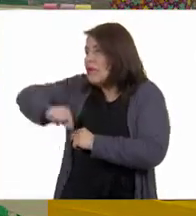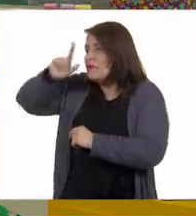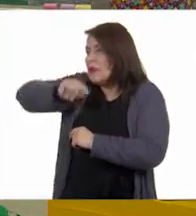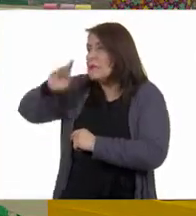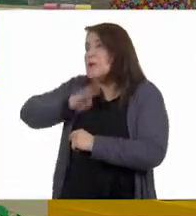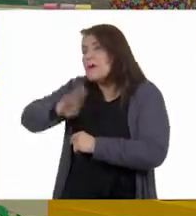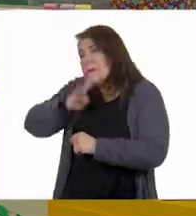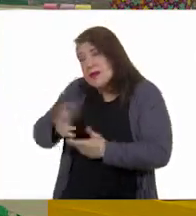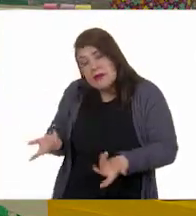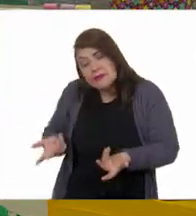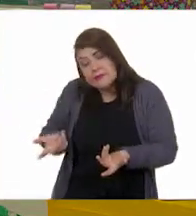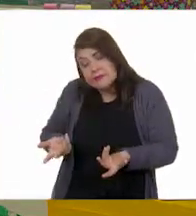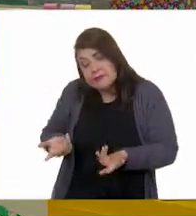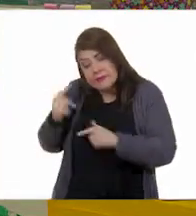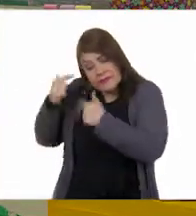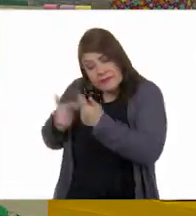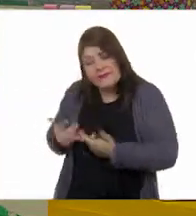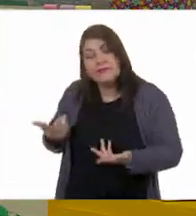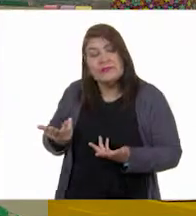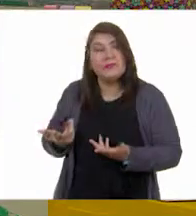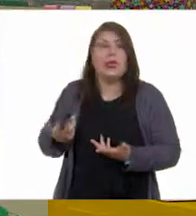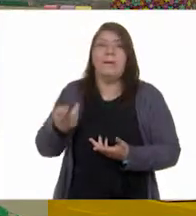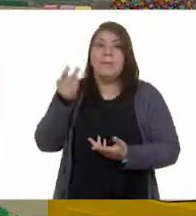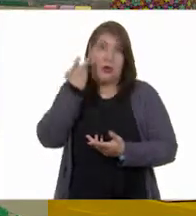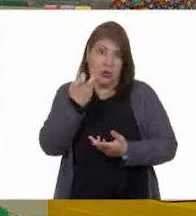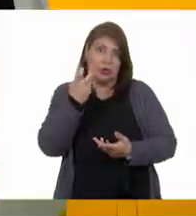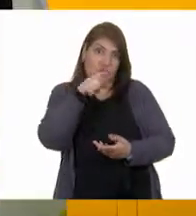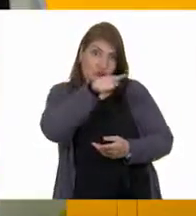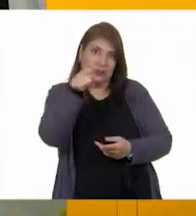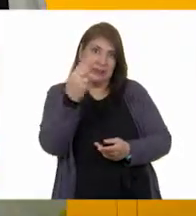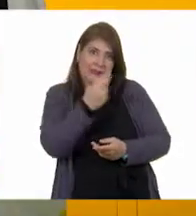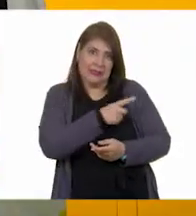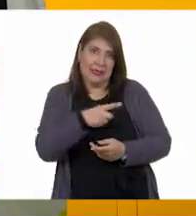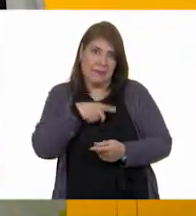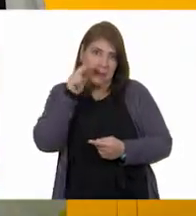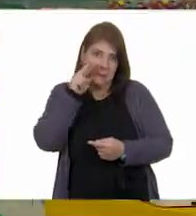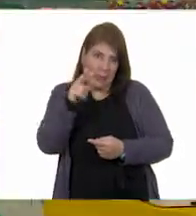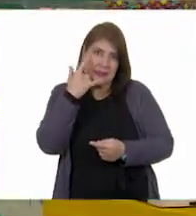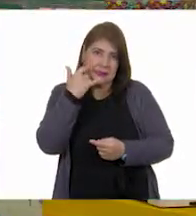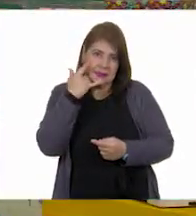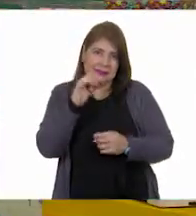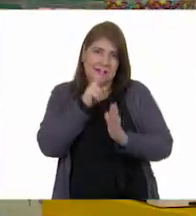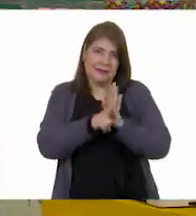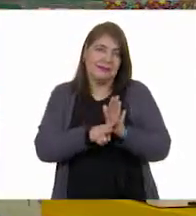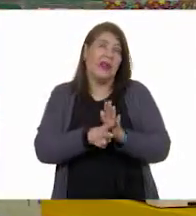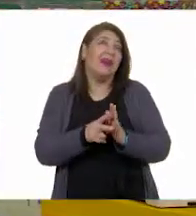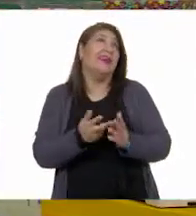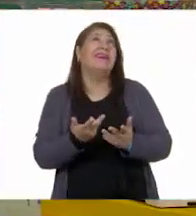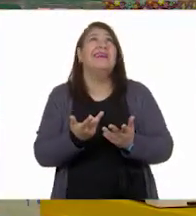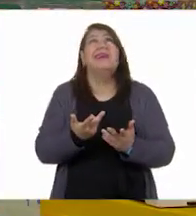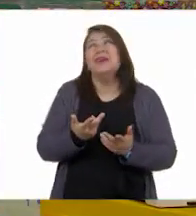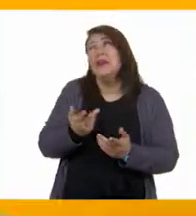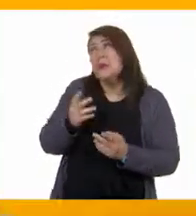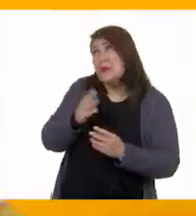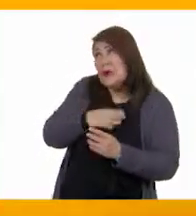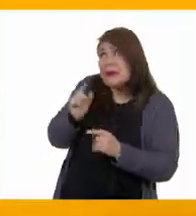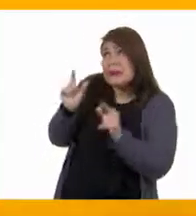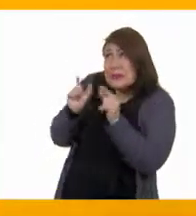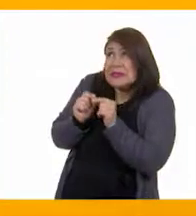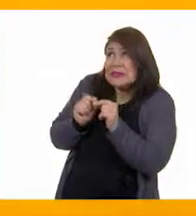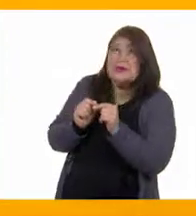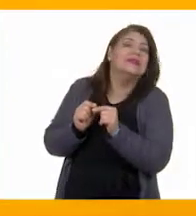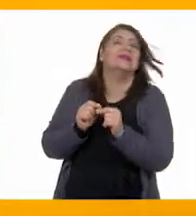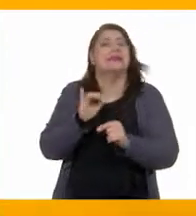Creo que justo eso es por lo que necesitas ver el video. Bueno, pero... Pero es cortito, ¿verdad?